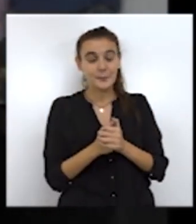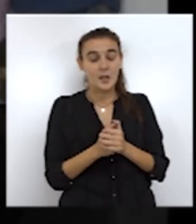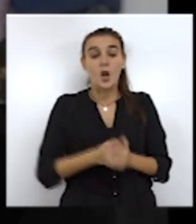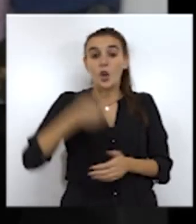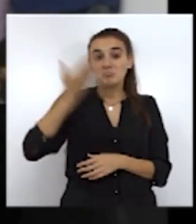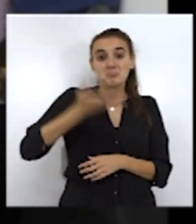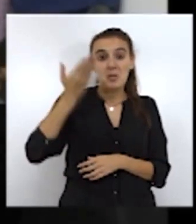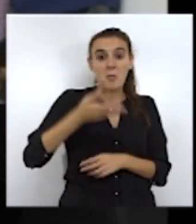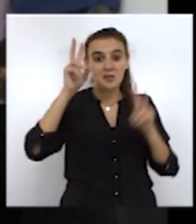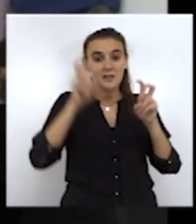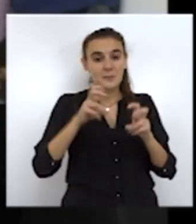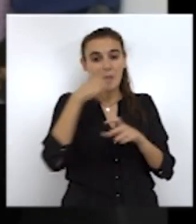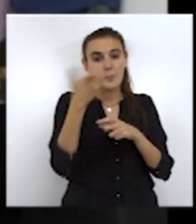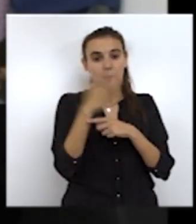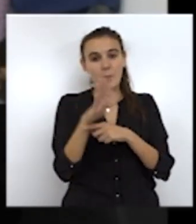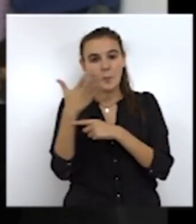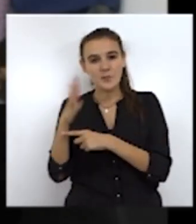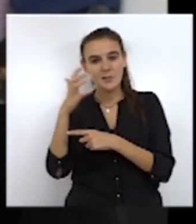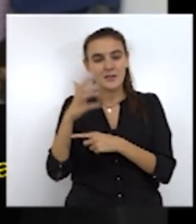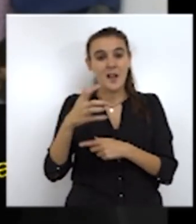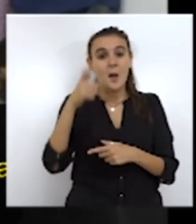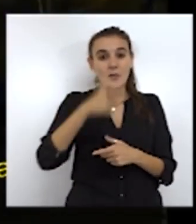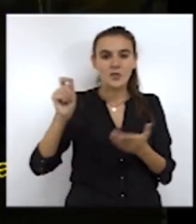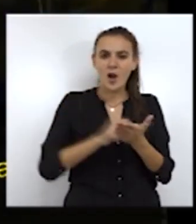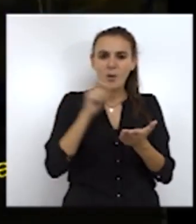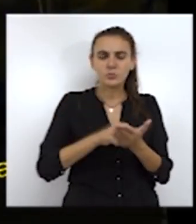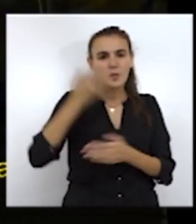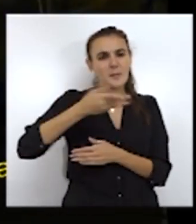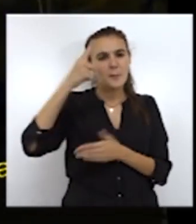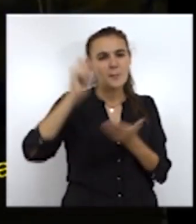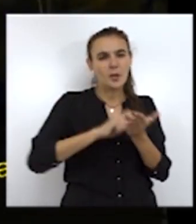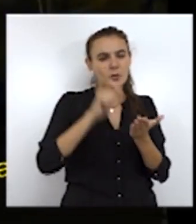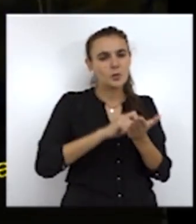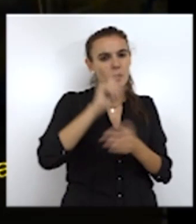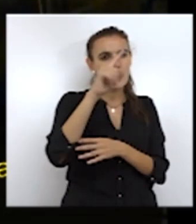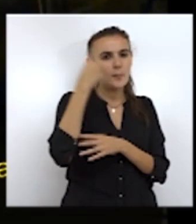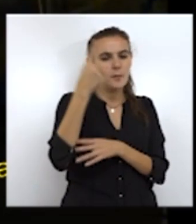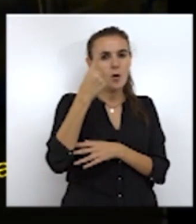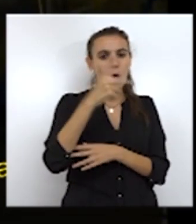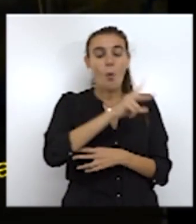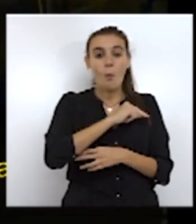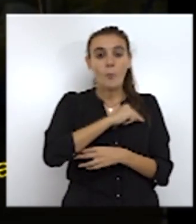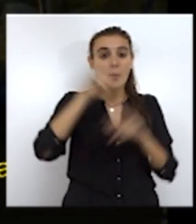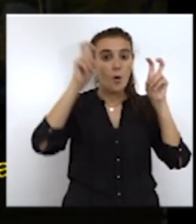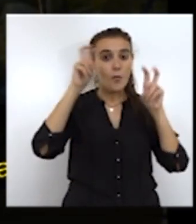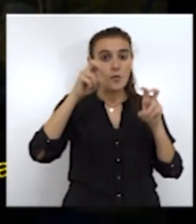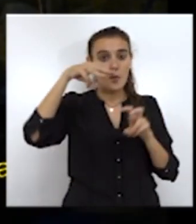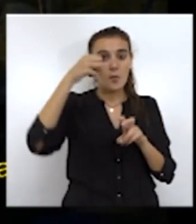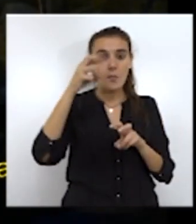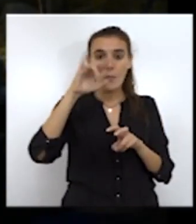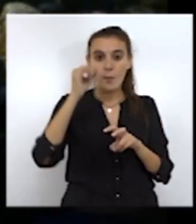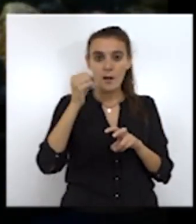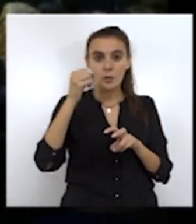significativo es la presencia de destacados autores, desde el primer escritor que visitó el centro, todo un premio Nobel de Literatura, Mario